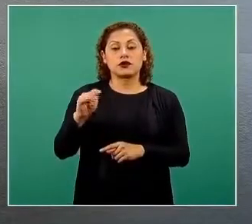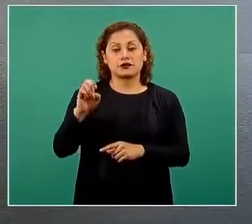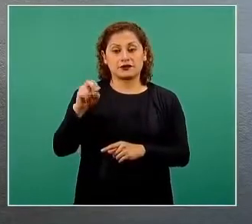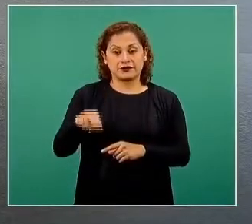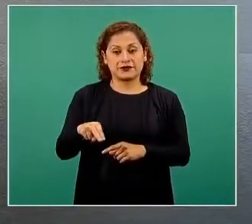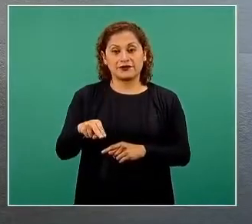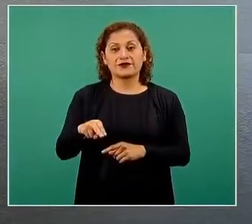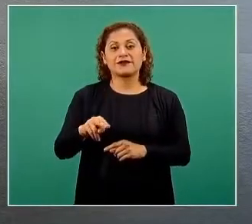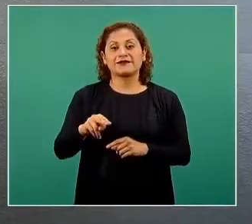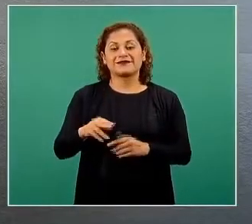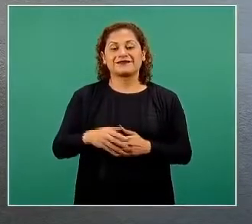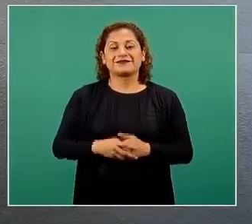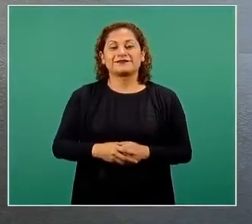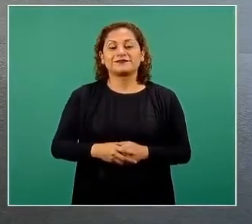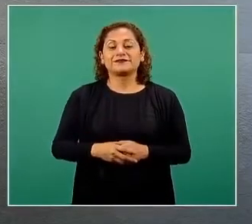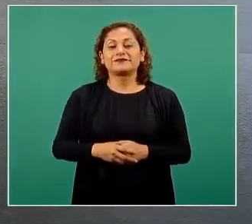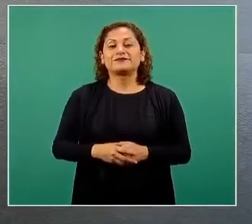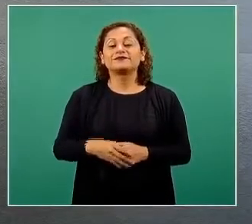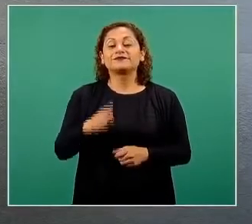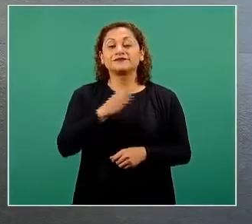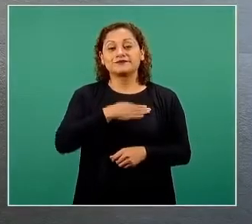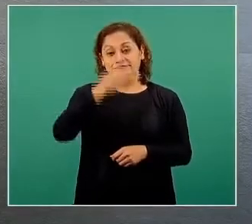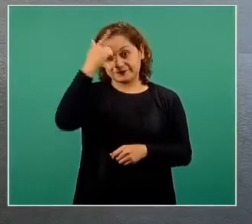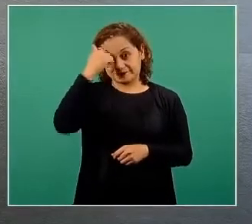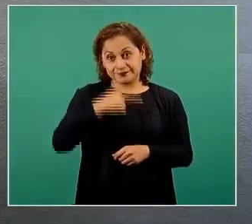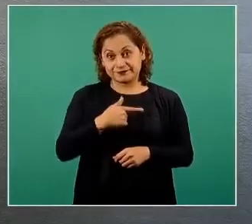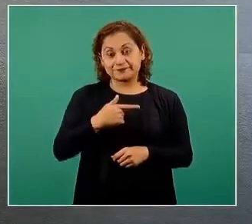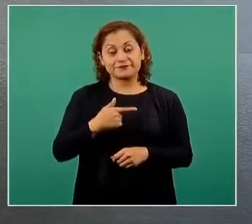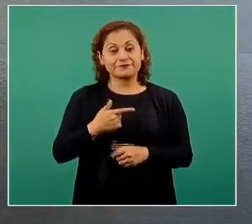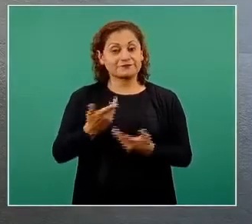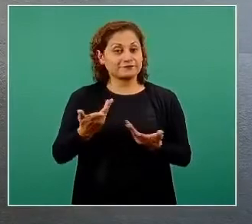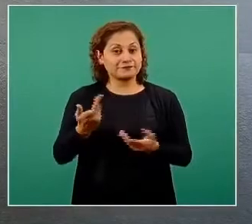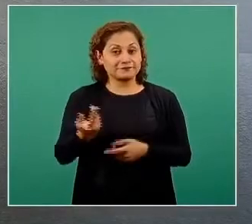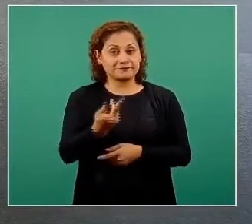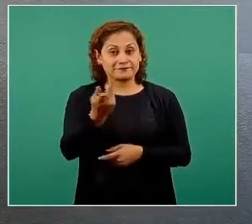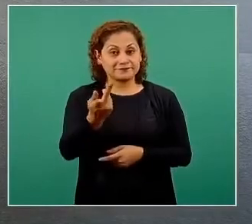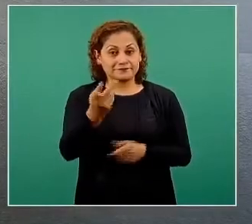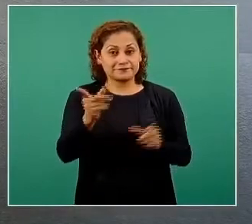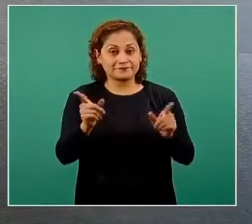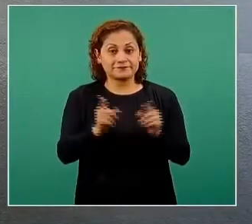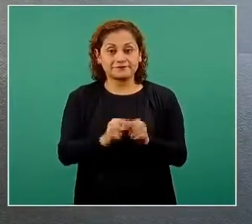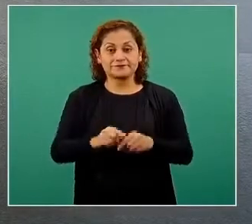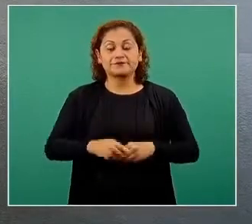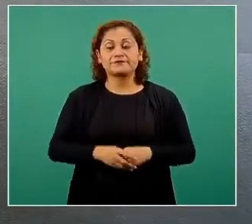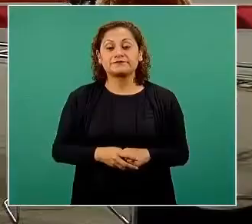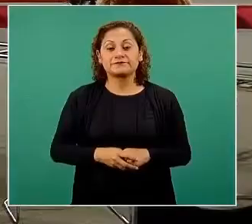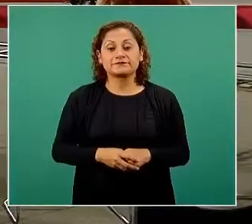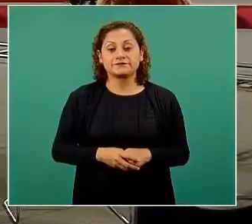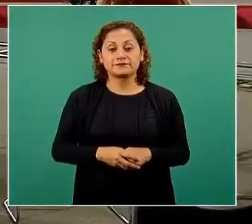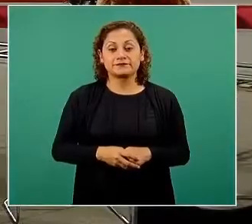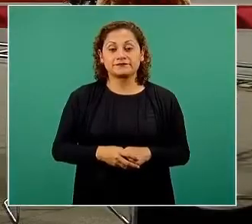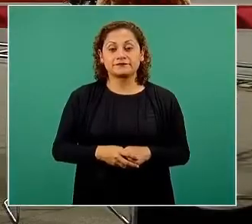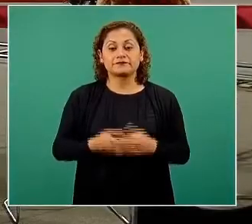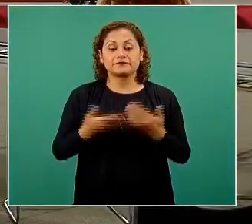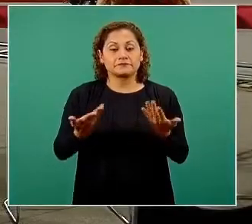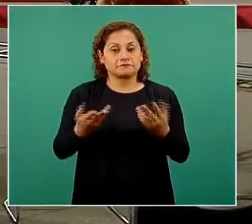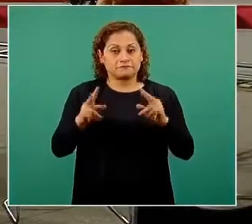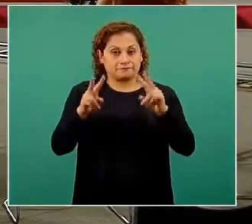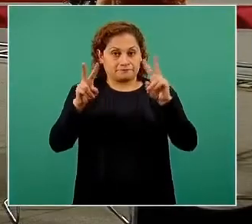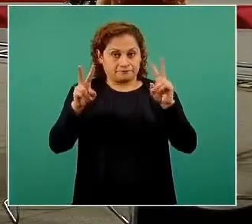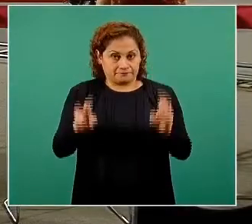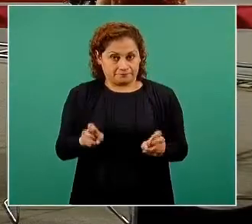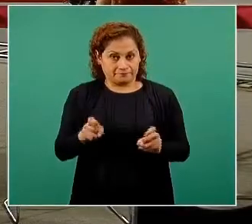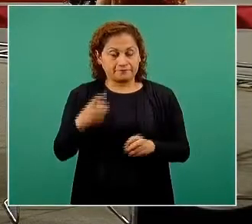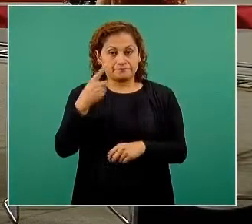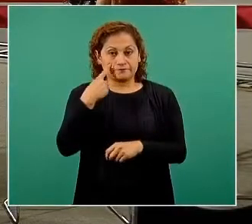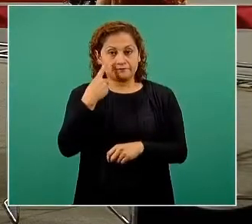gracias buenas noches rápidamente dentro de lo bueno de lo que son dos temas el primero lo que